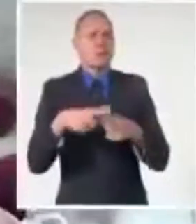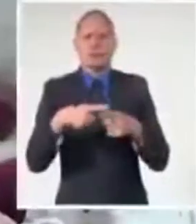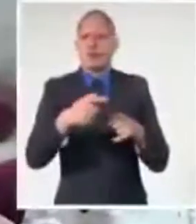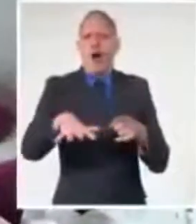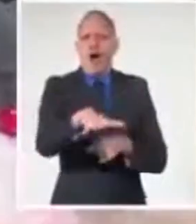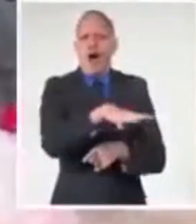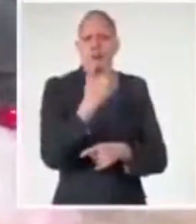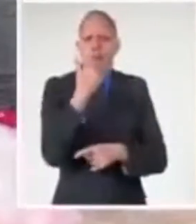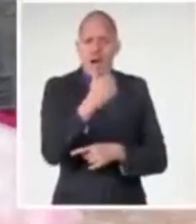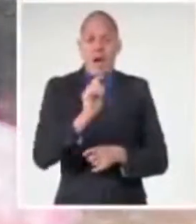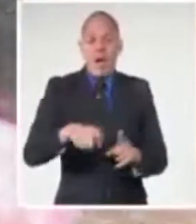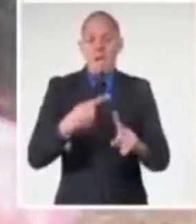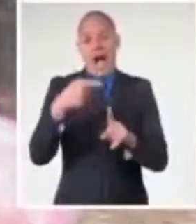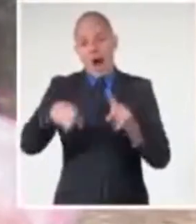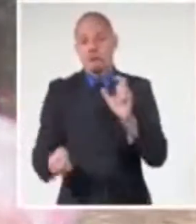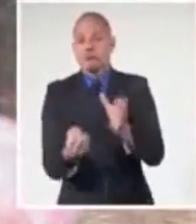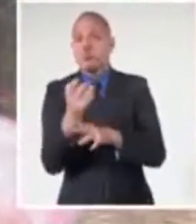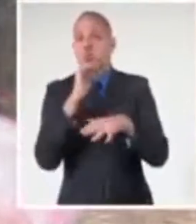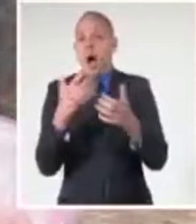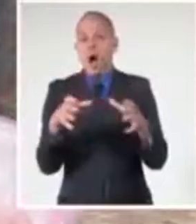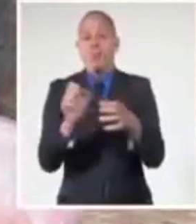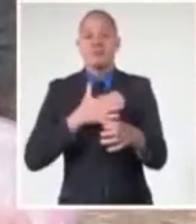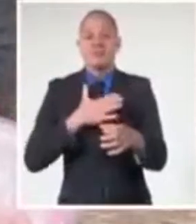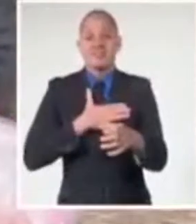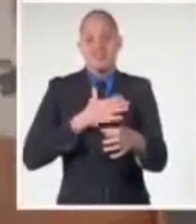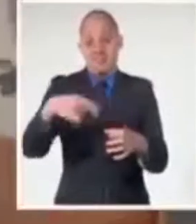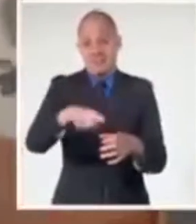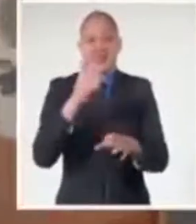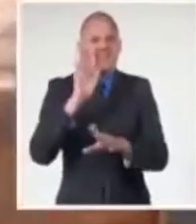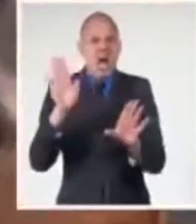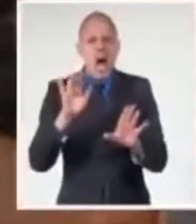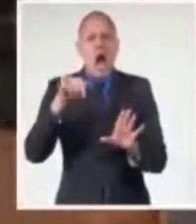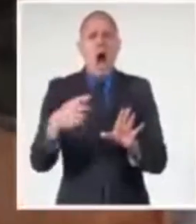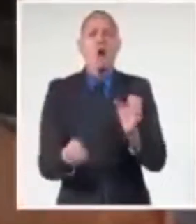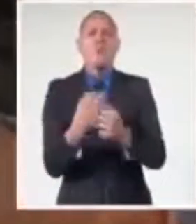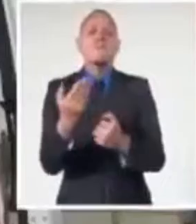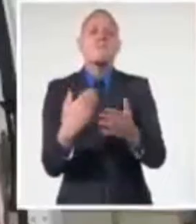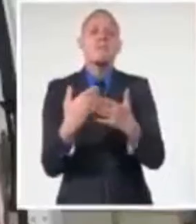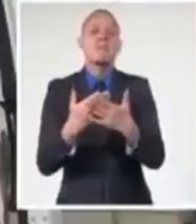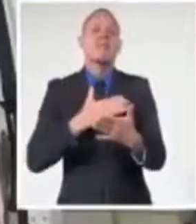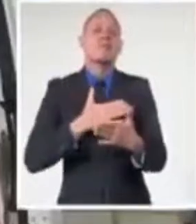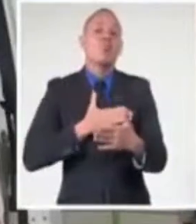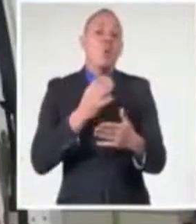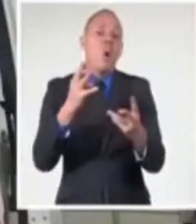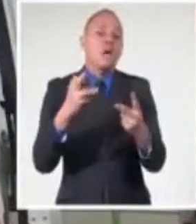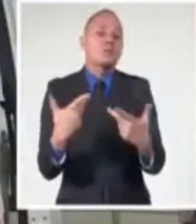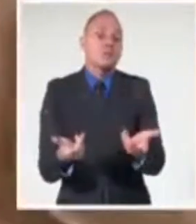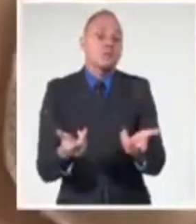apertura del sector no estatal, con la constitución de más, ya tenemos más de mil micro, pequeñas y medianas empresas en el país,